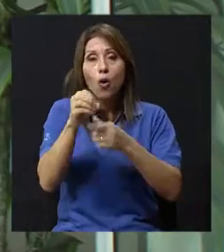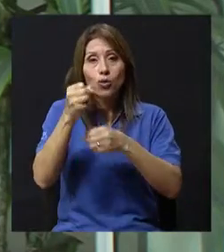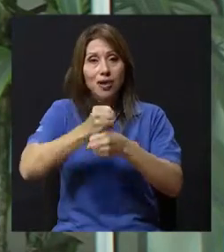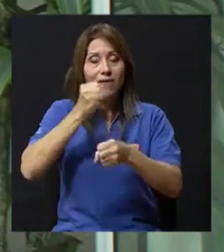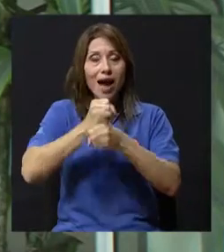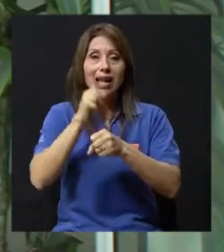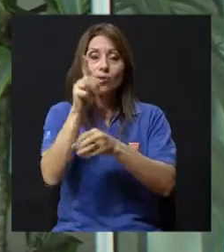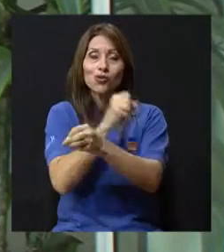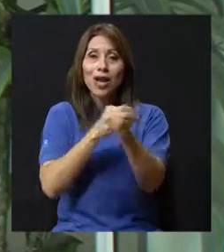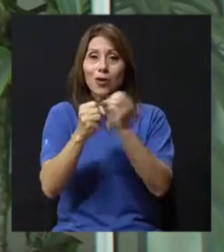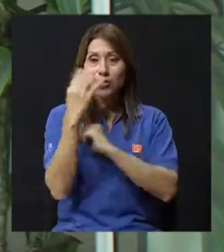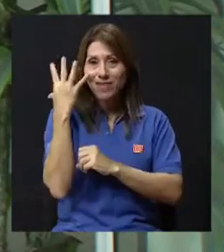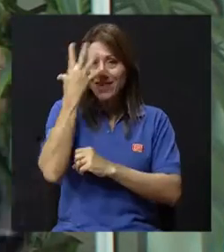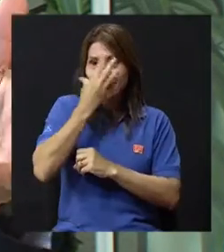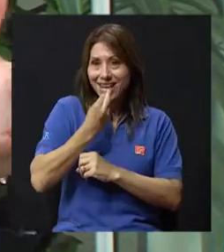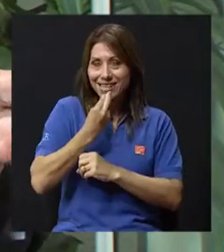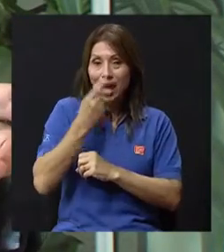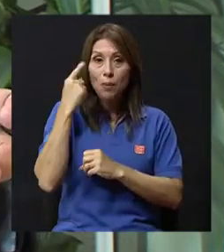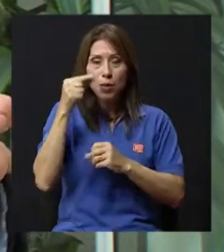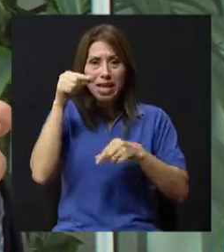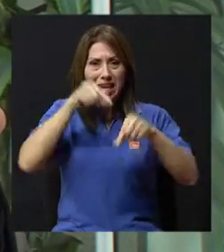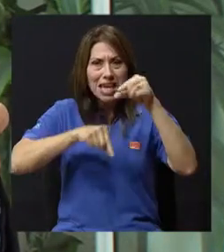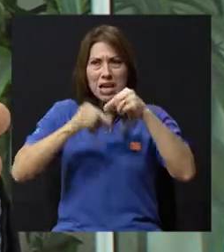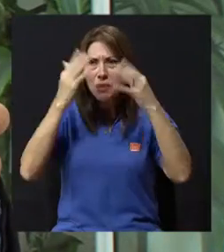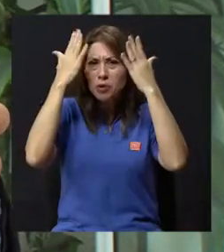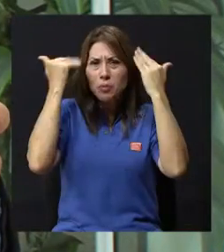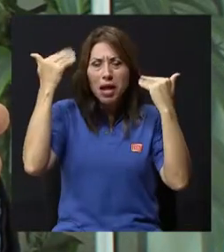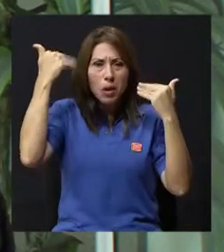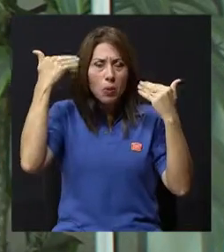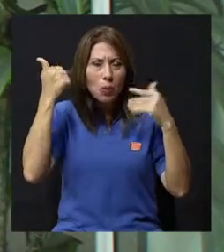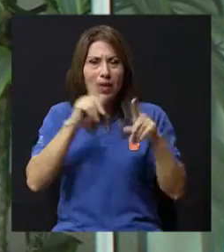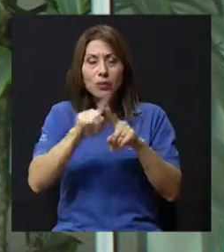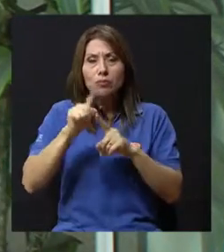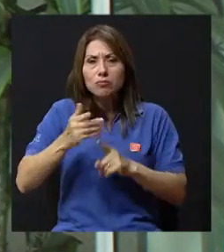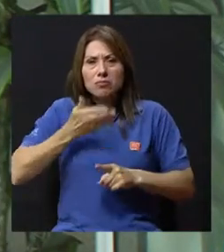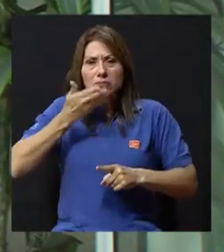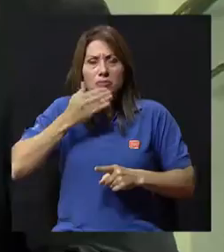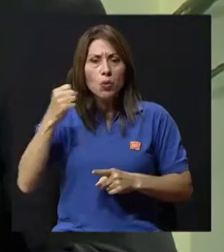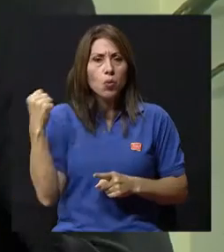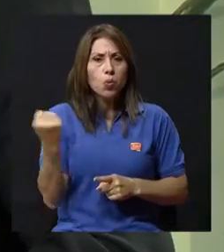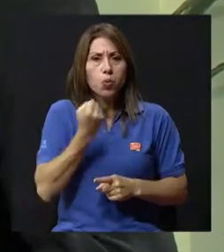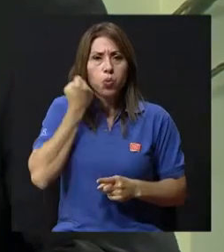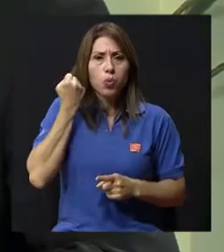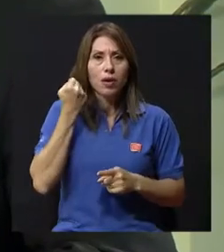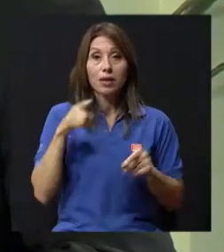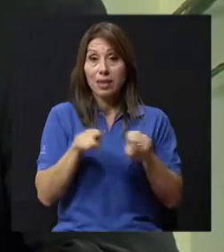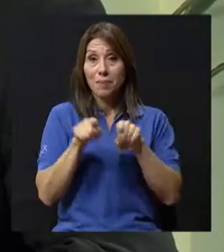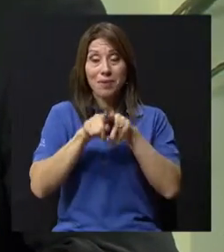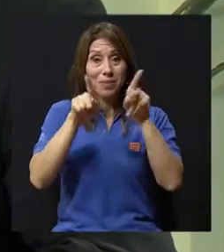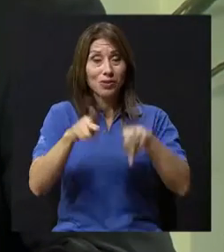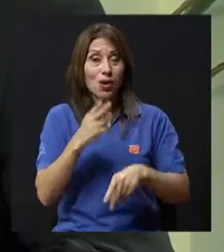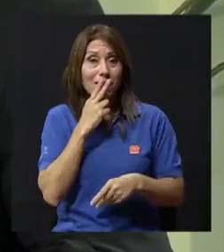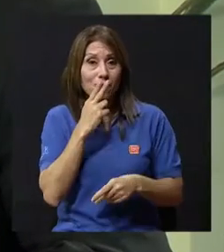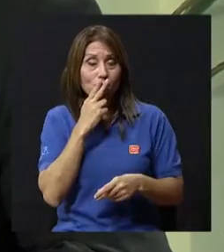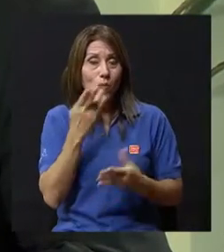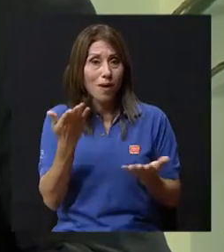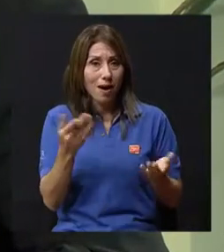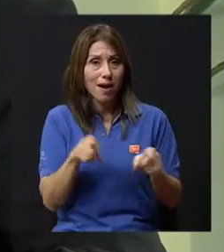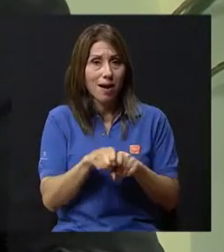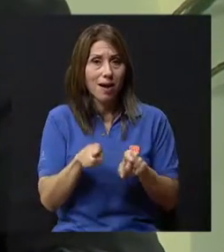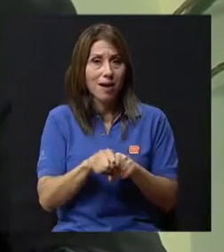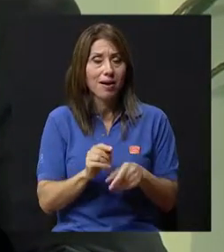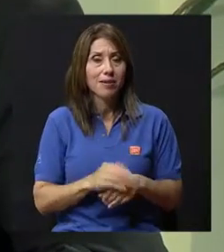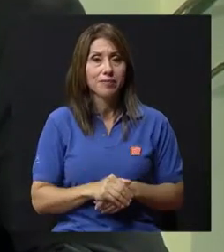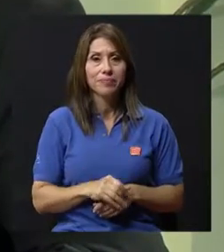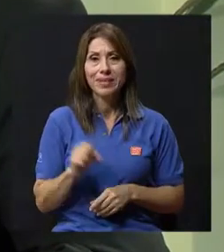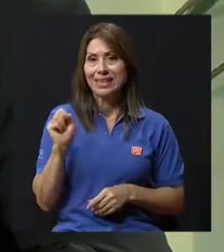etcétera, también, ¿verdad? Y por supuesto que el fumador. Eso le quería preguntar, doctor, porque ya me están pidiendo casi que vamos